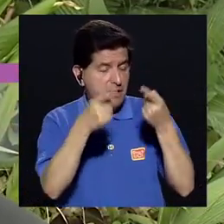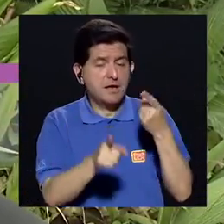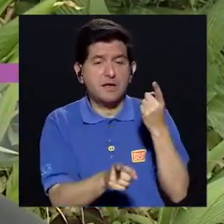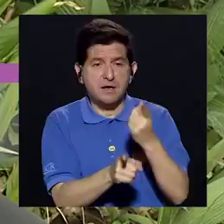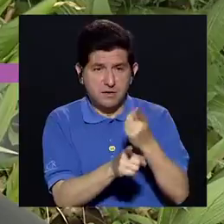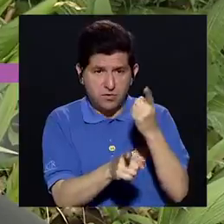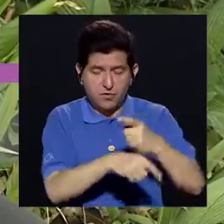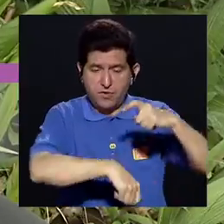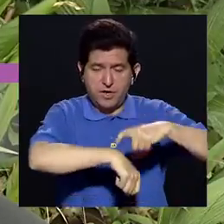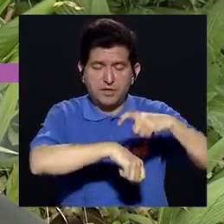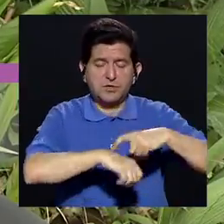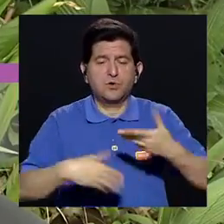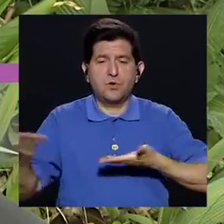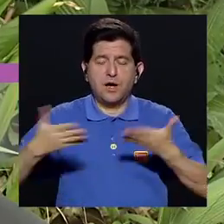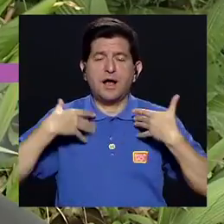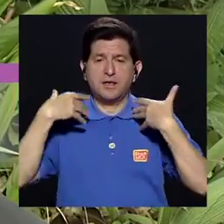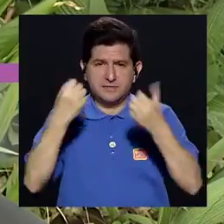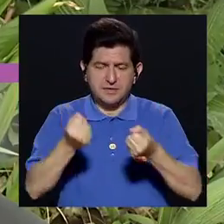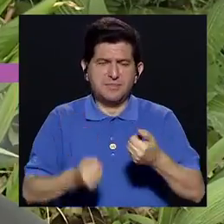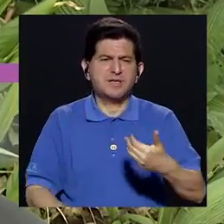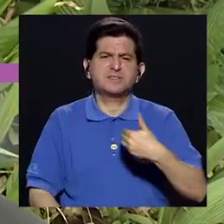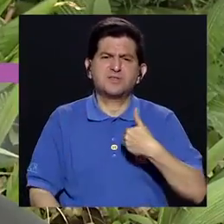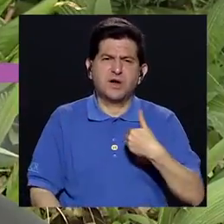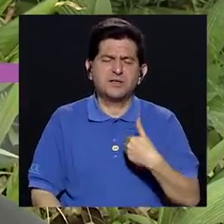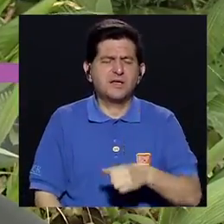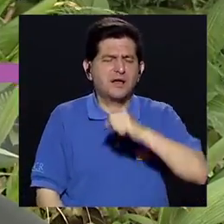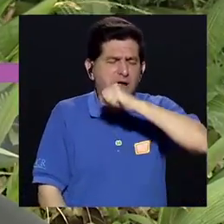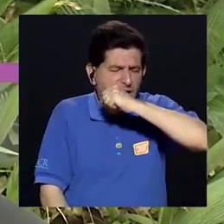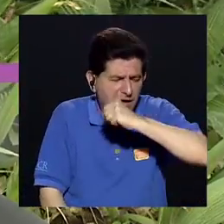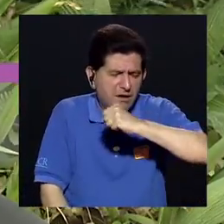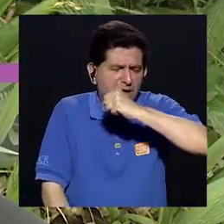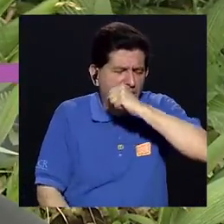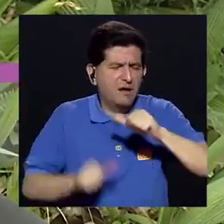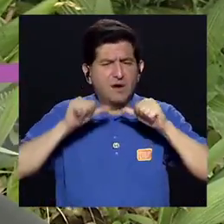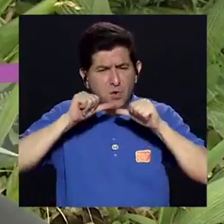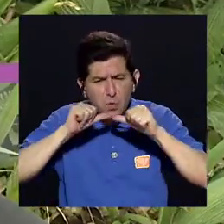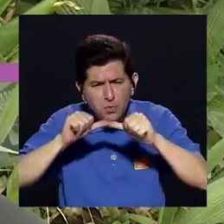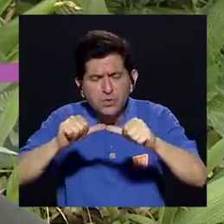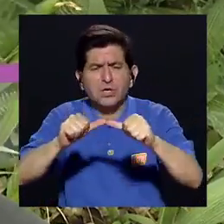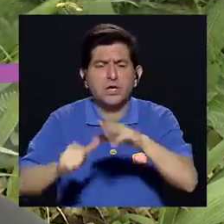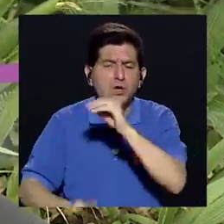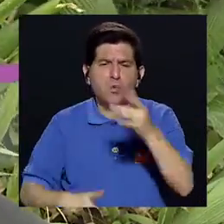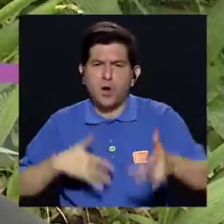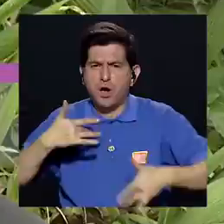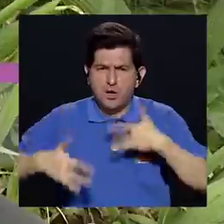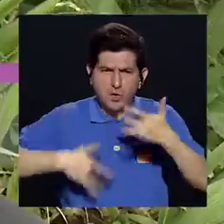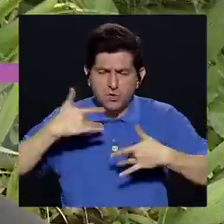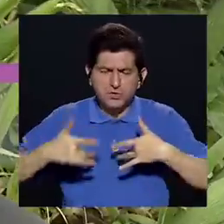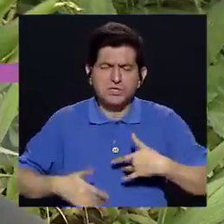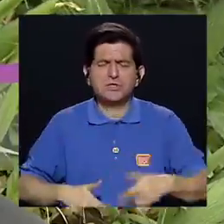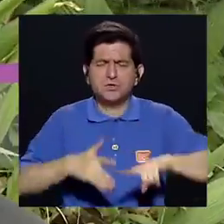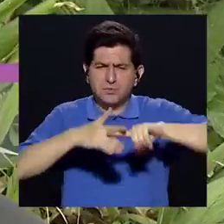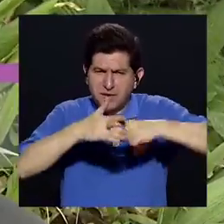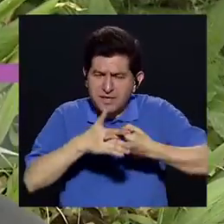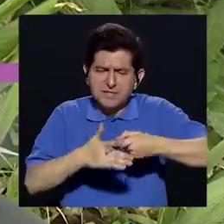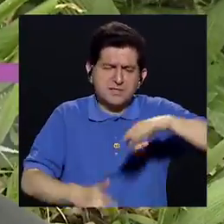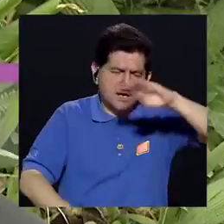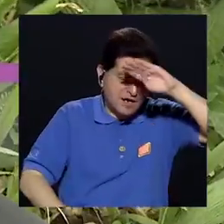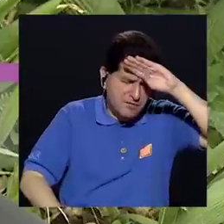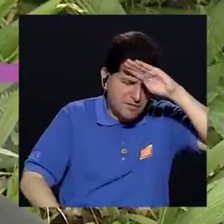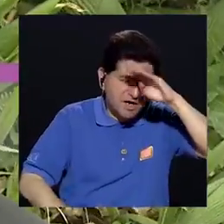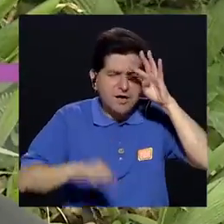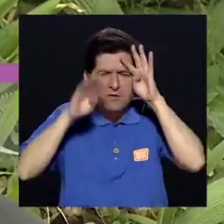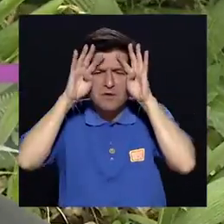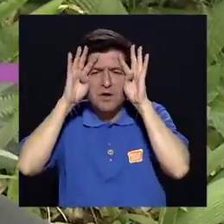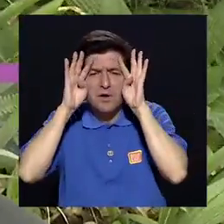que acudan A tiempo A los servicios De salud Si tienen Esa tos persistente Si tienen Algunos de los síntomas Iniciales Que dije Como la